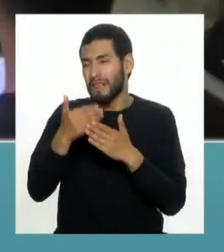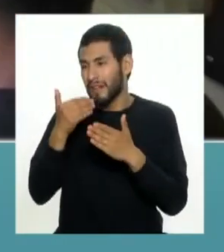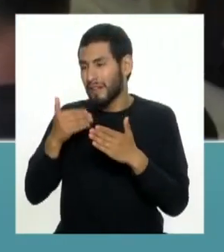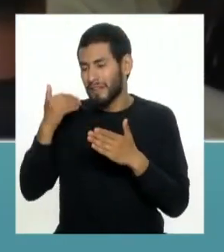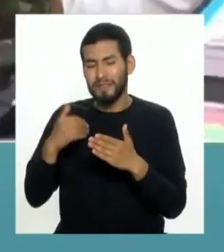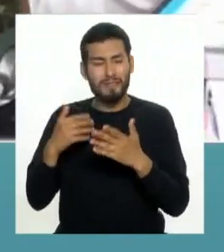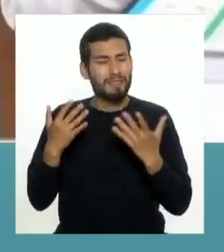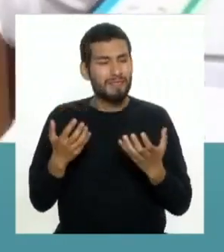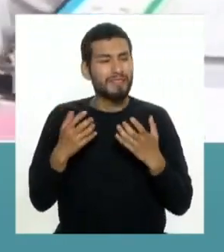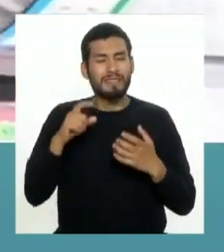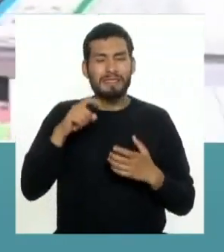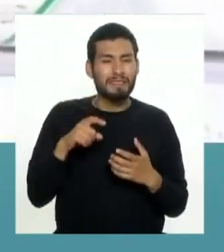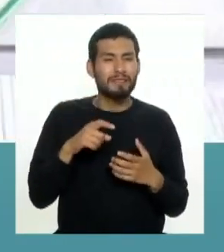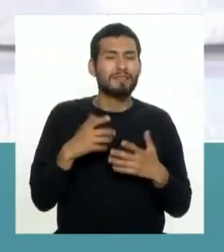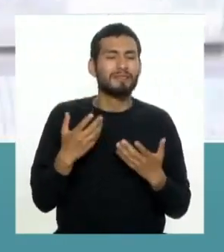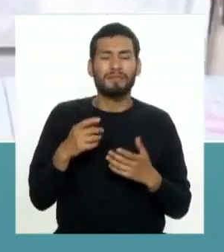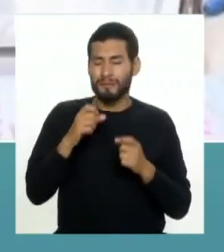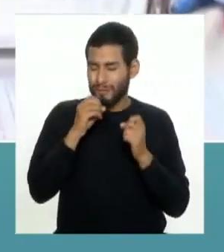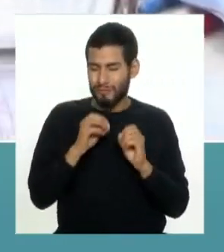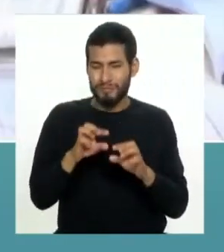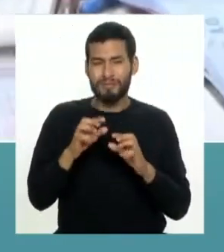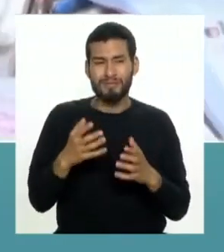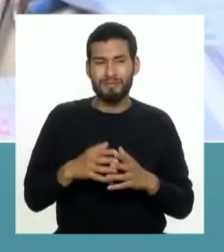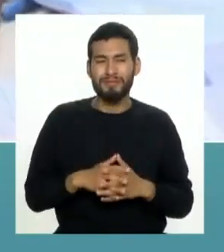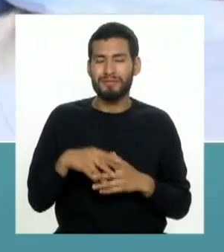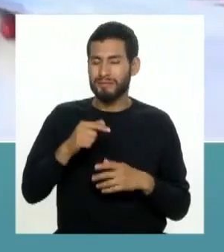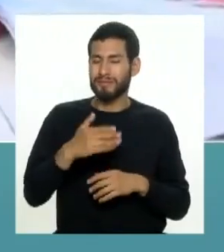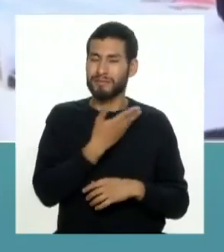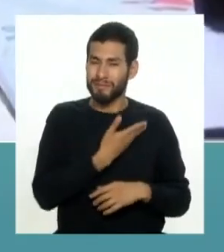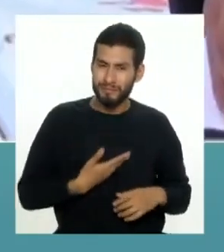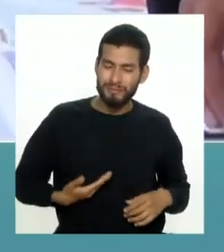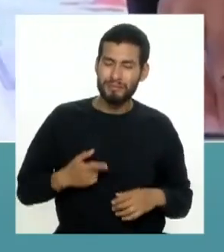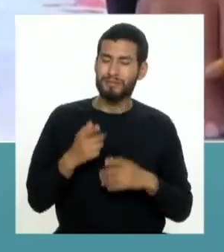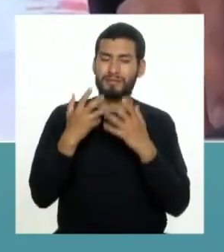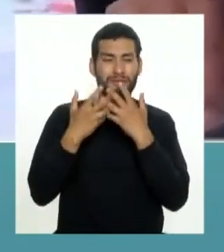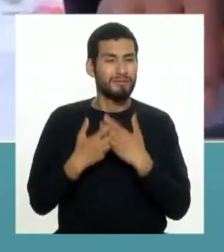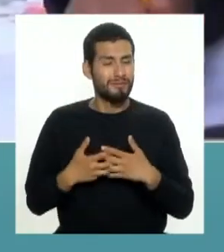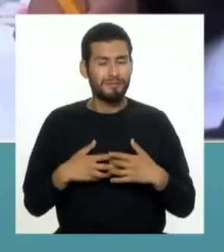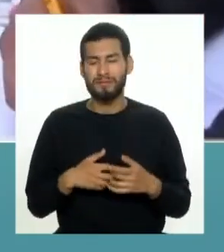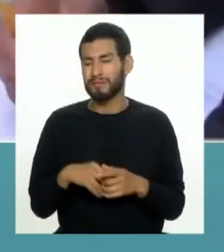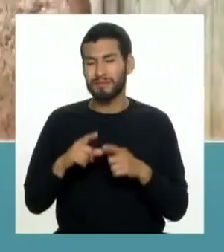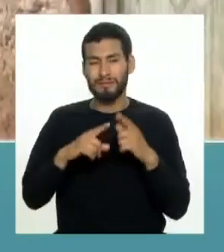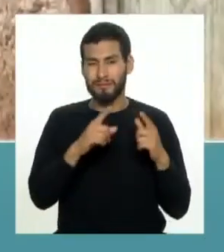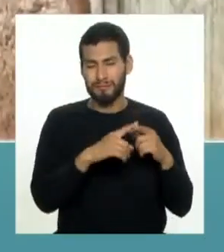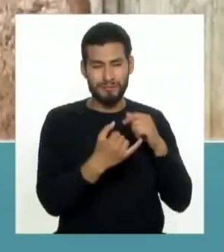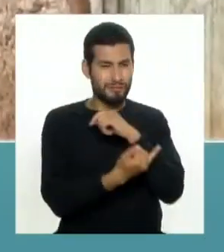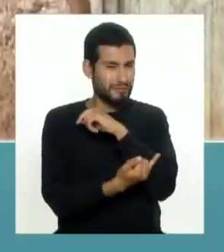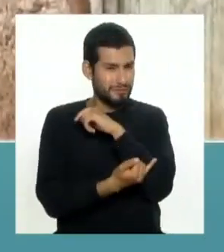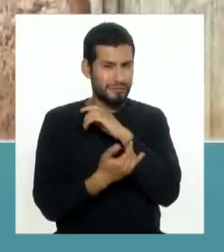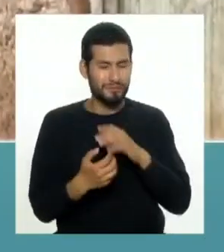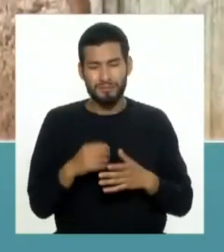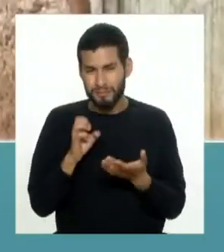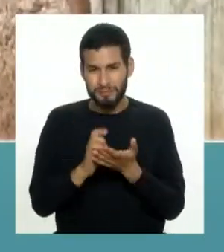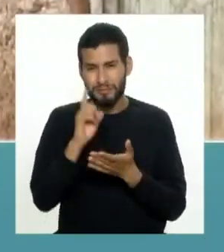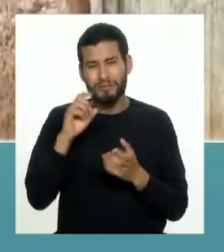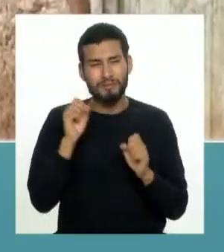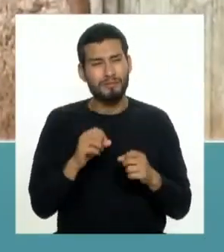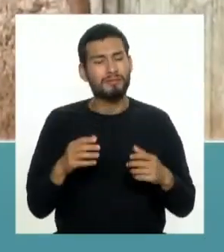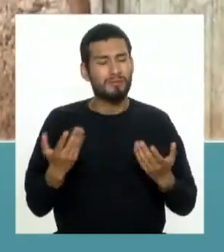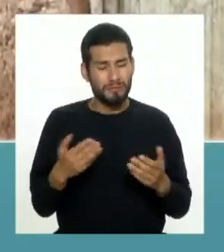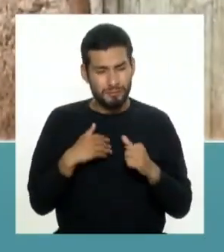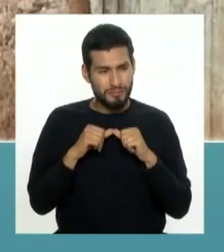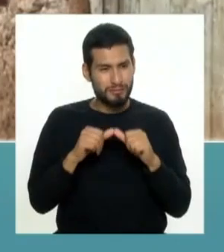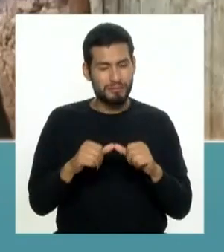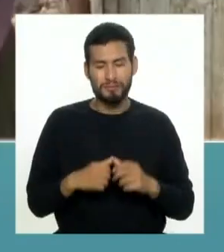necesitamos simplemente necesitan una oportunidad del estado de las empresas de las instituciones educativas para que puedan